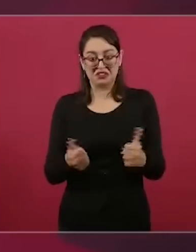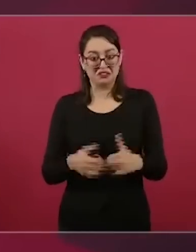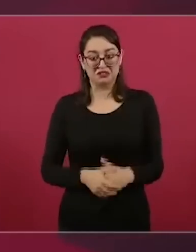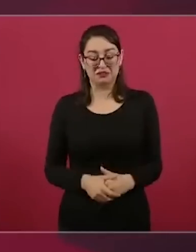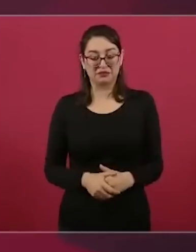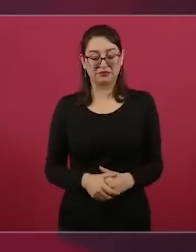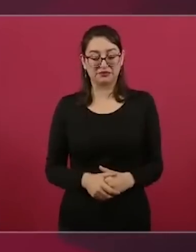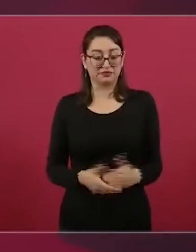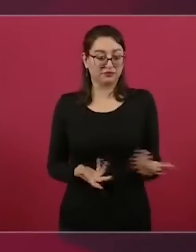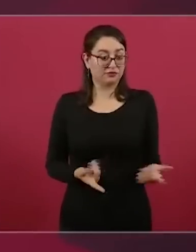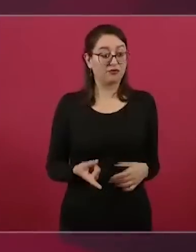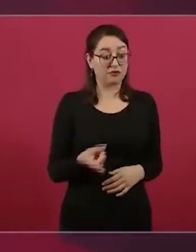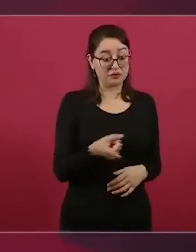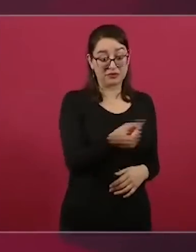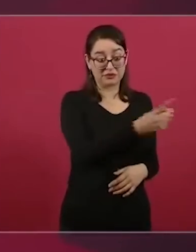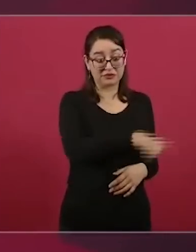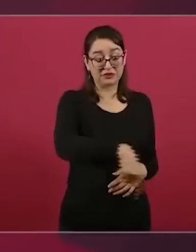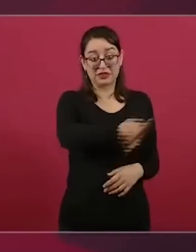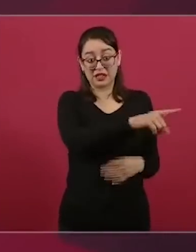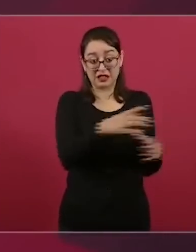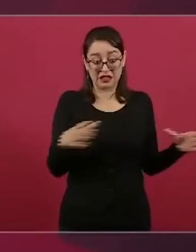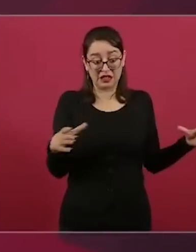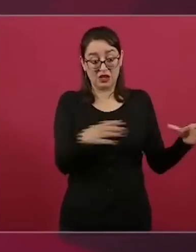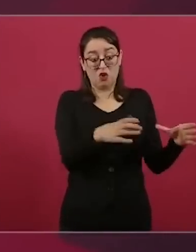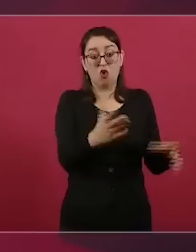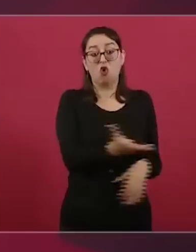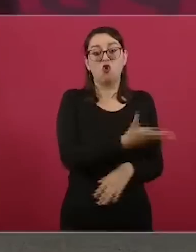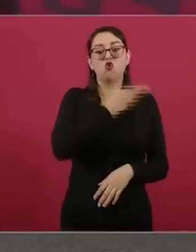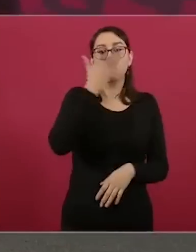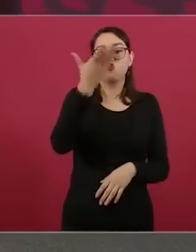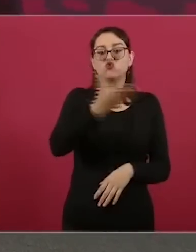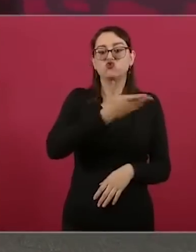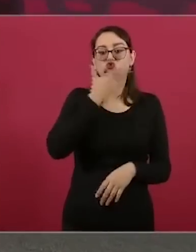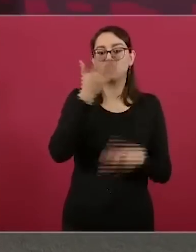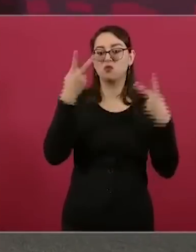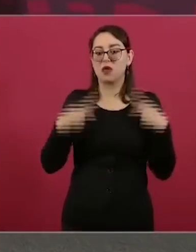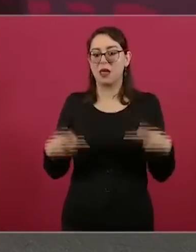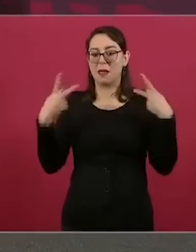faltándole el respeto al pueblo de repente